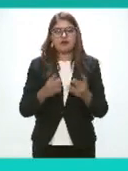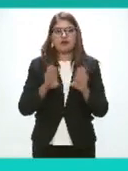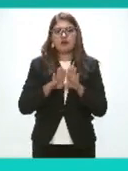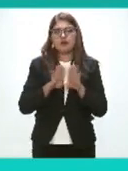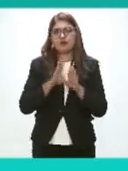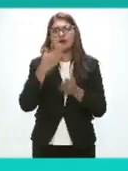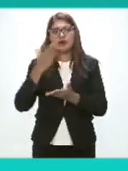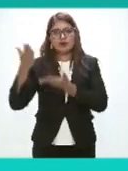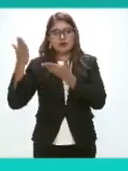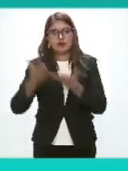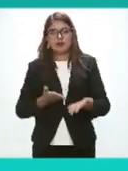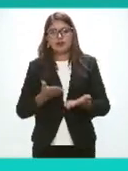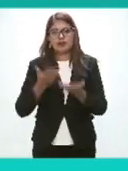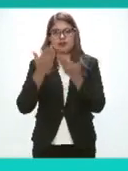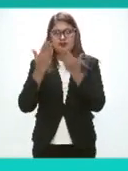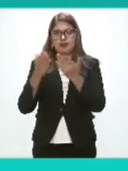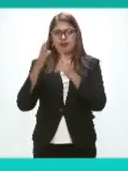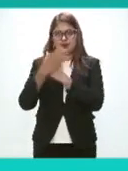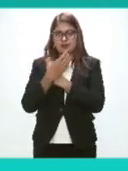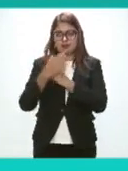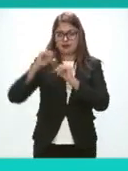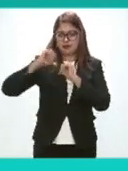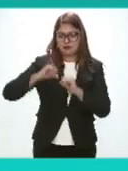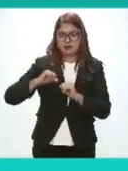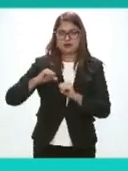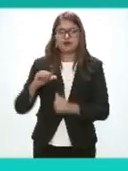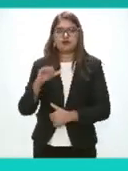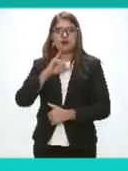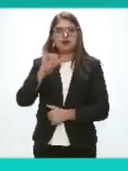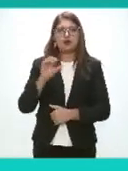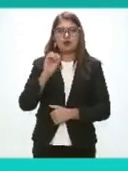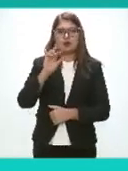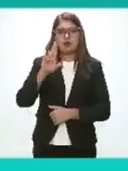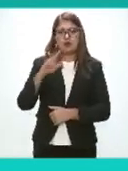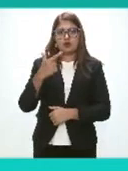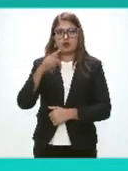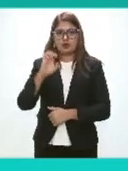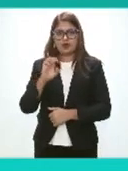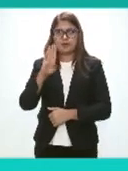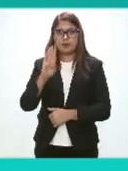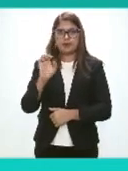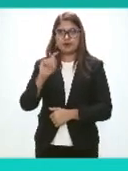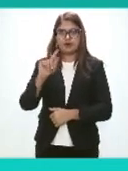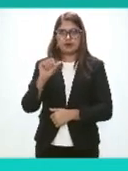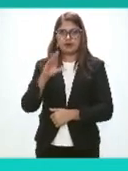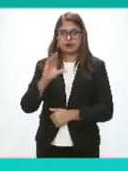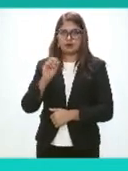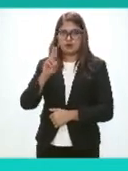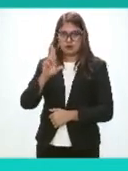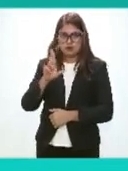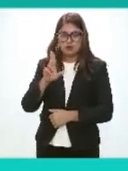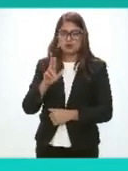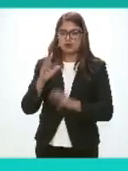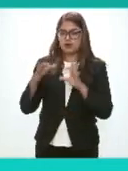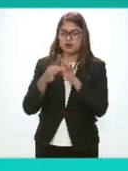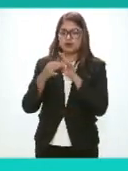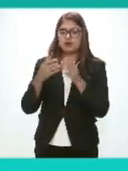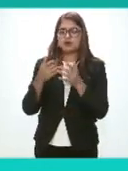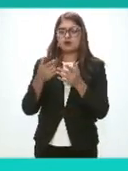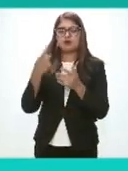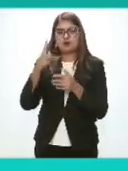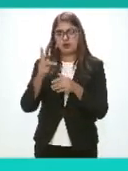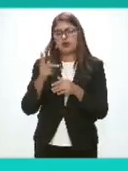bienvenida Al comisionado Jorge Armando García Betancourt Del Organismo Garante Del Estado De Aguascalientes